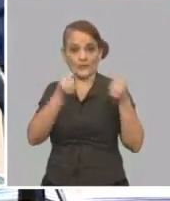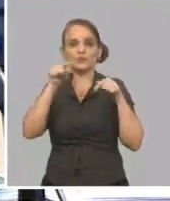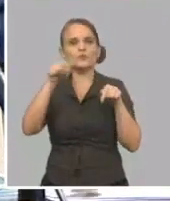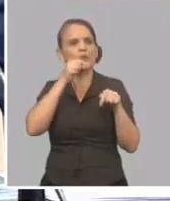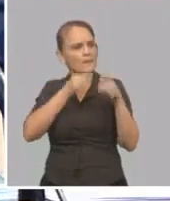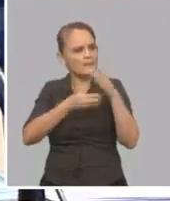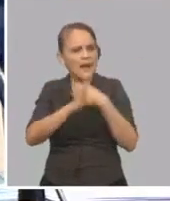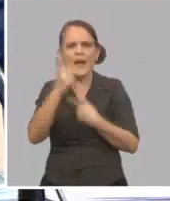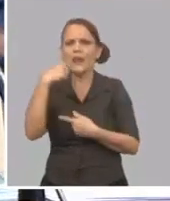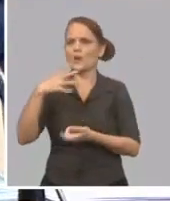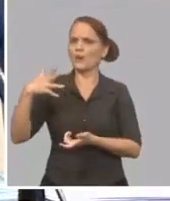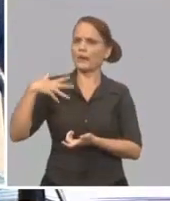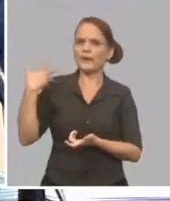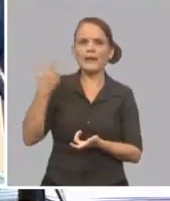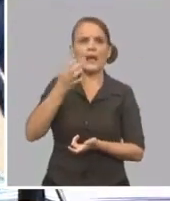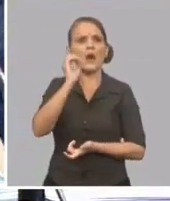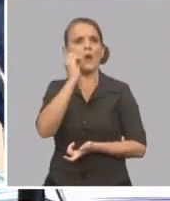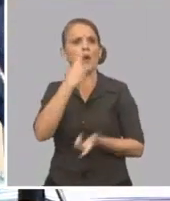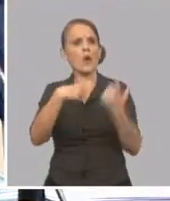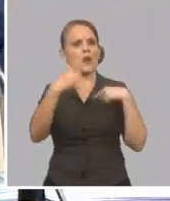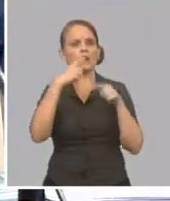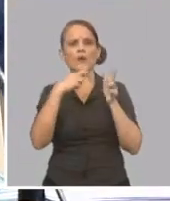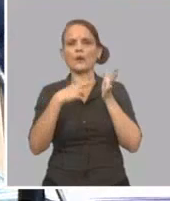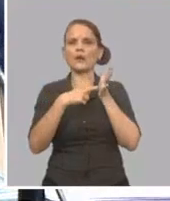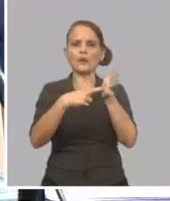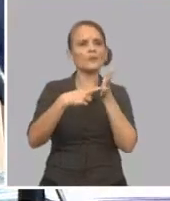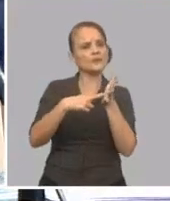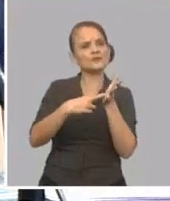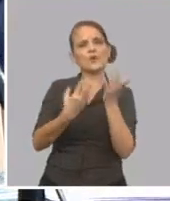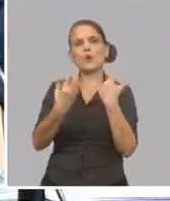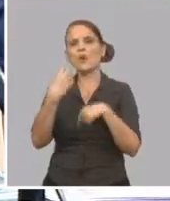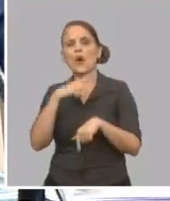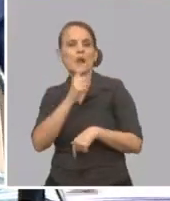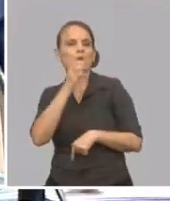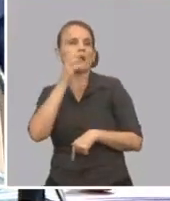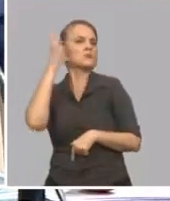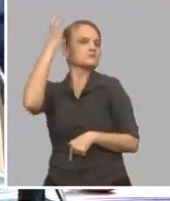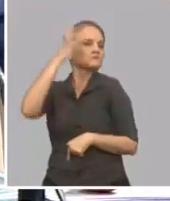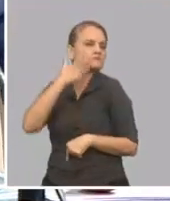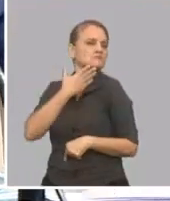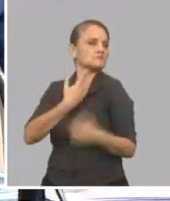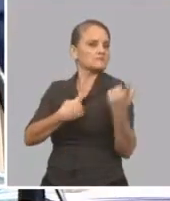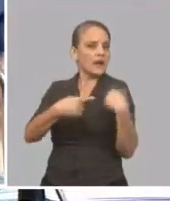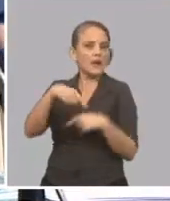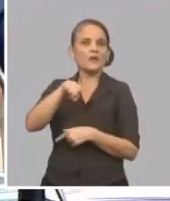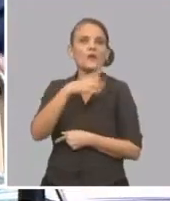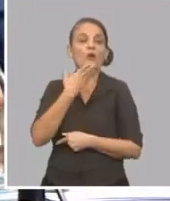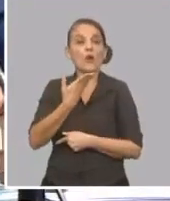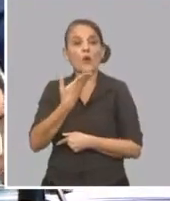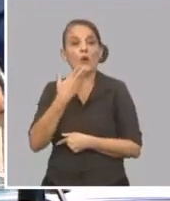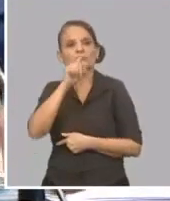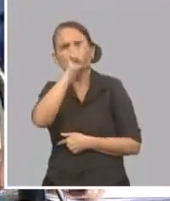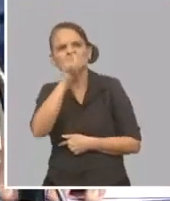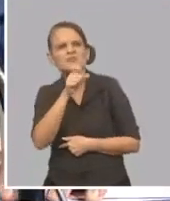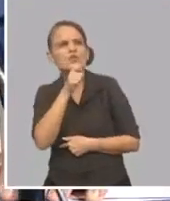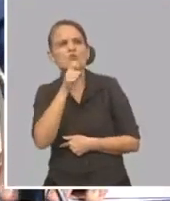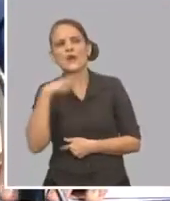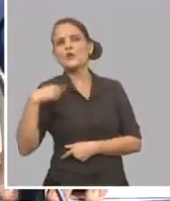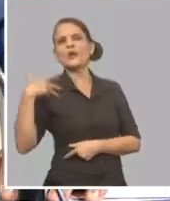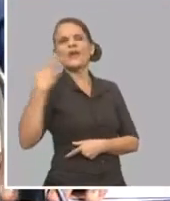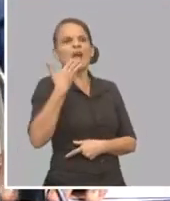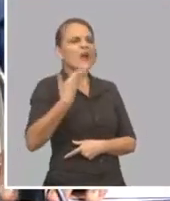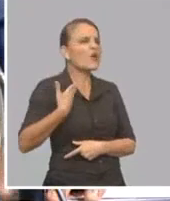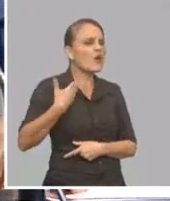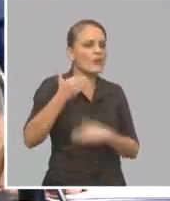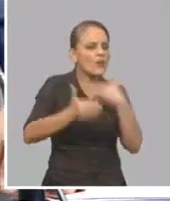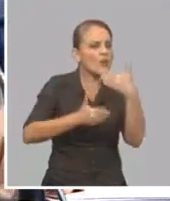solo poner una queja, sino también, o una recomendación, sino también saber en qué etapa esa queja es algo que estamos implementando ahora mismo.